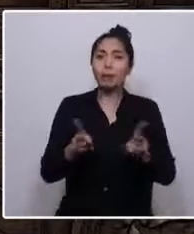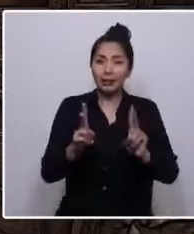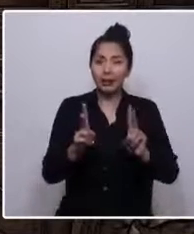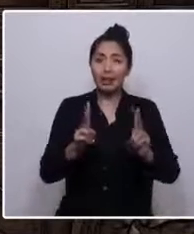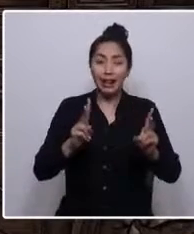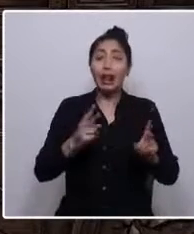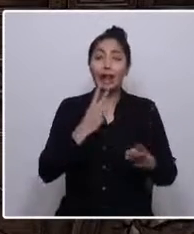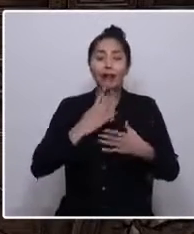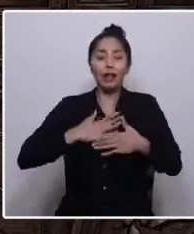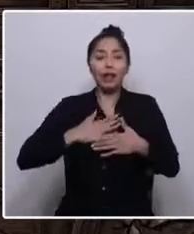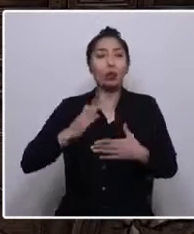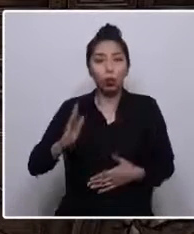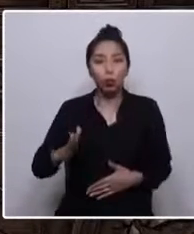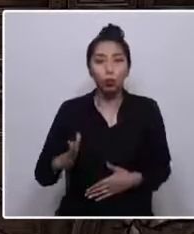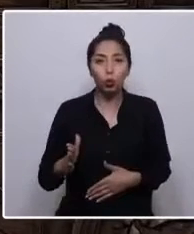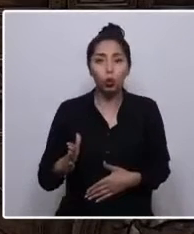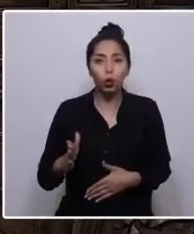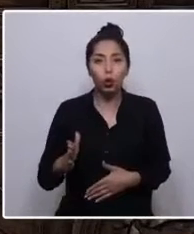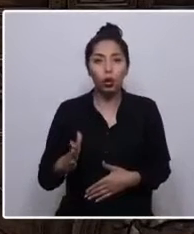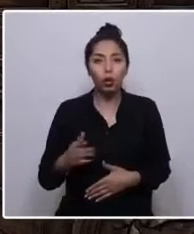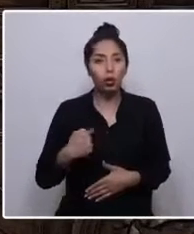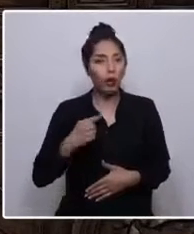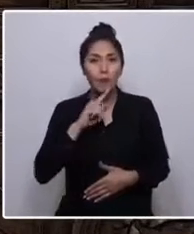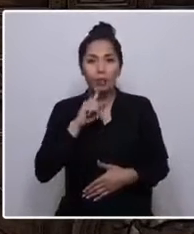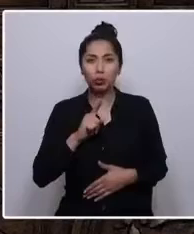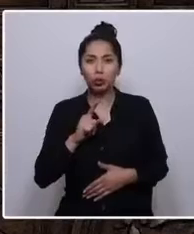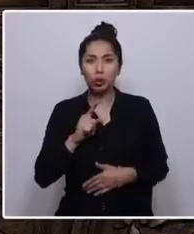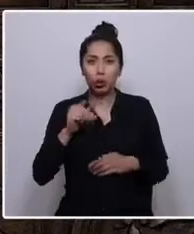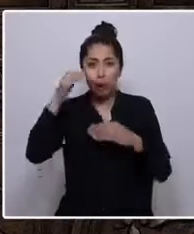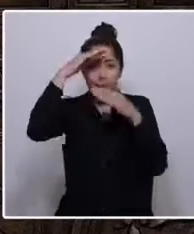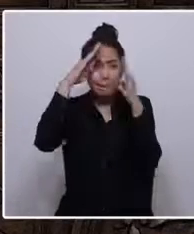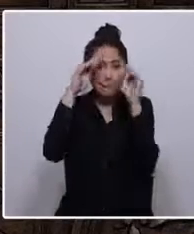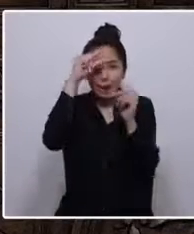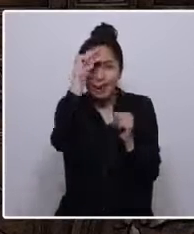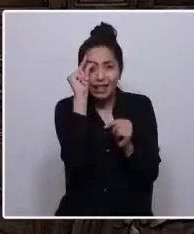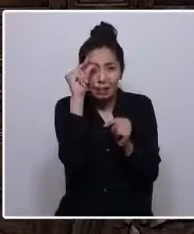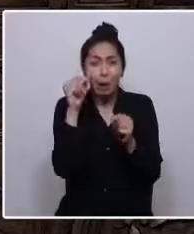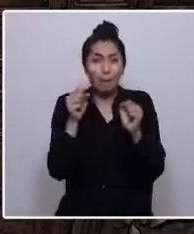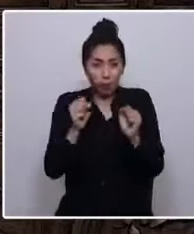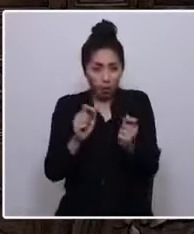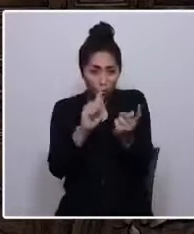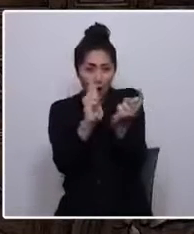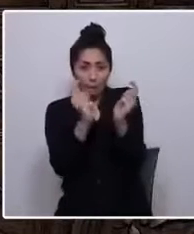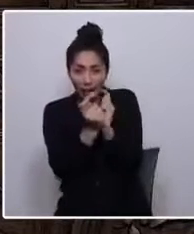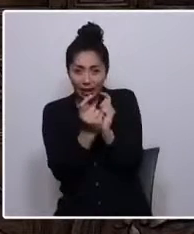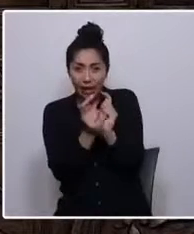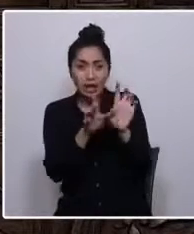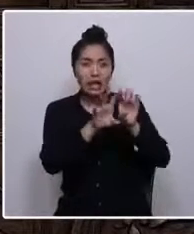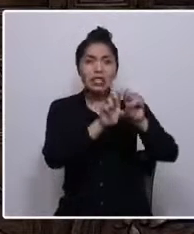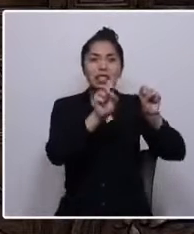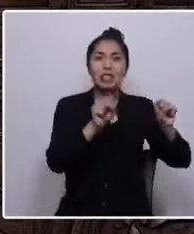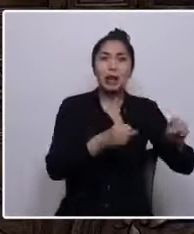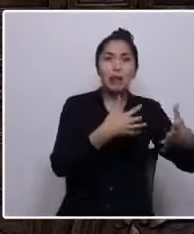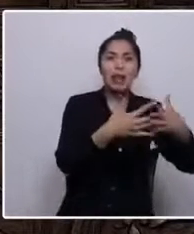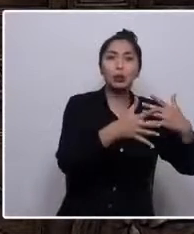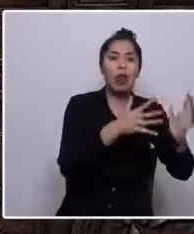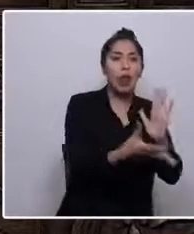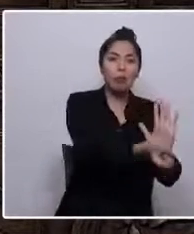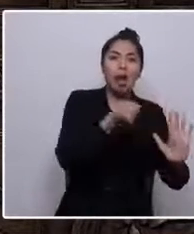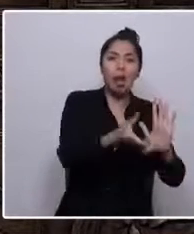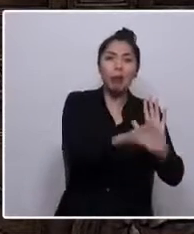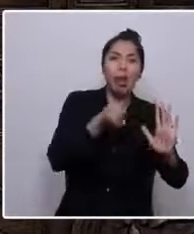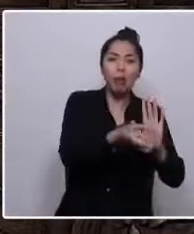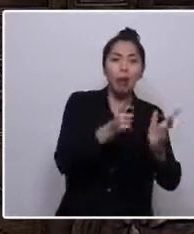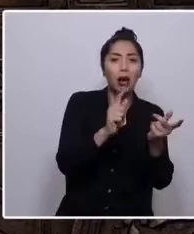vida. ¿Es posible cambiar el paradigma a un sistema no extractivista? ¿Abordar lo ambiental desde un modelo